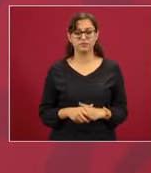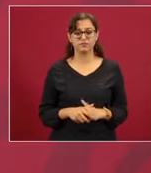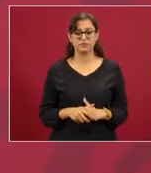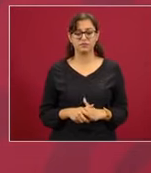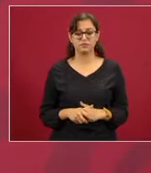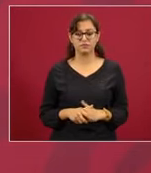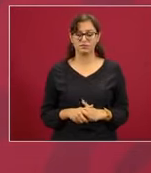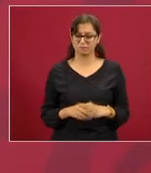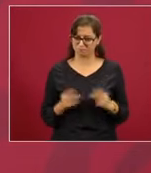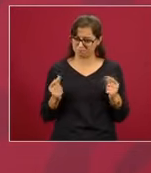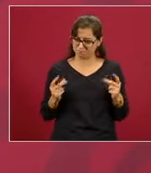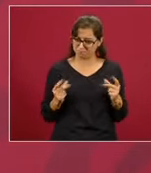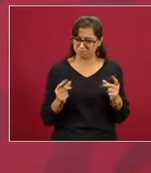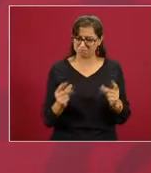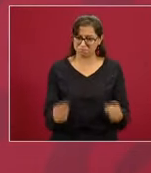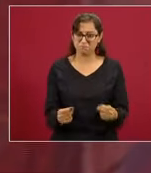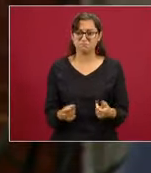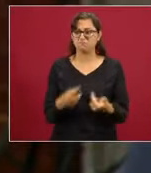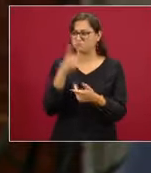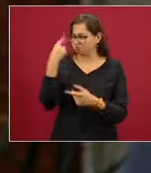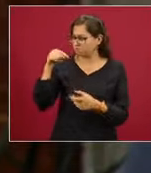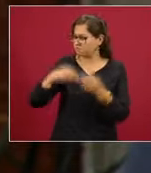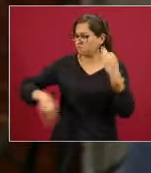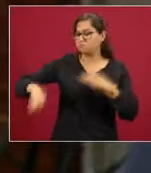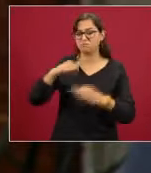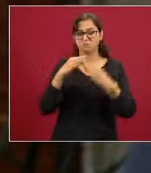y aplicando el amor al prójimo.